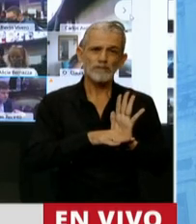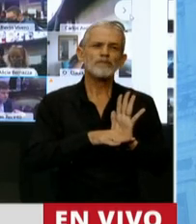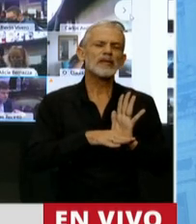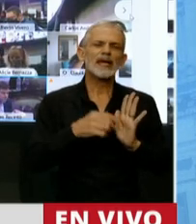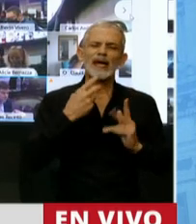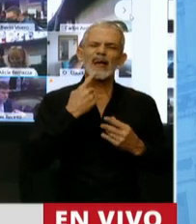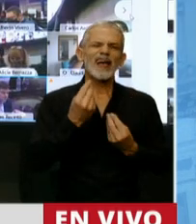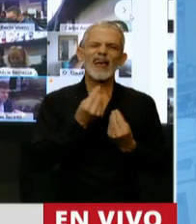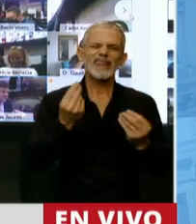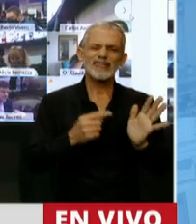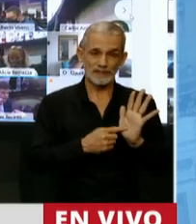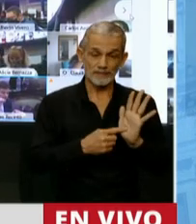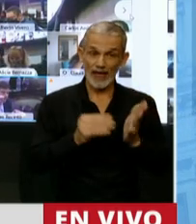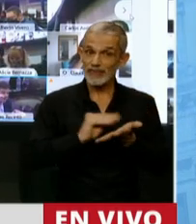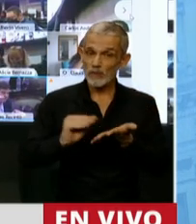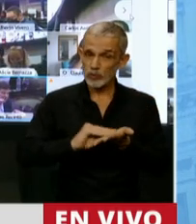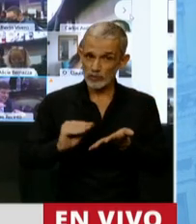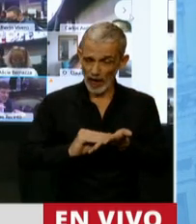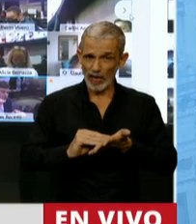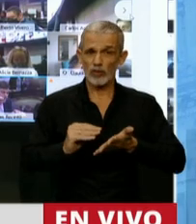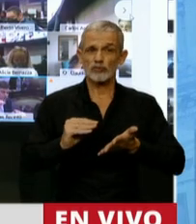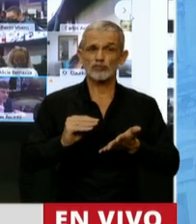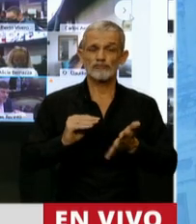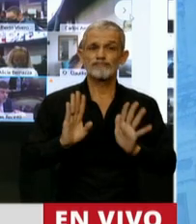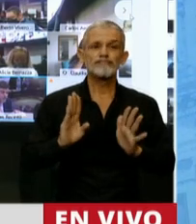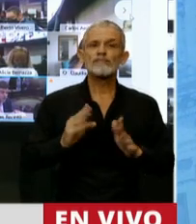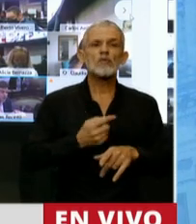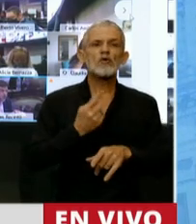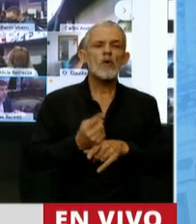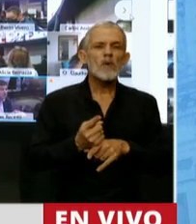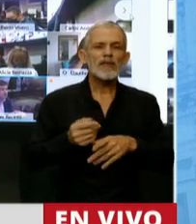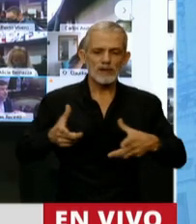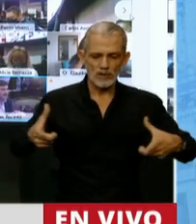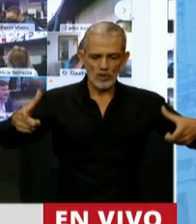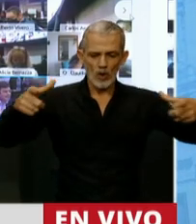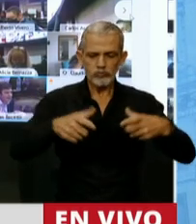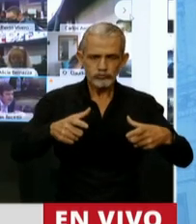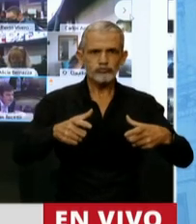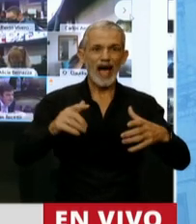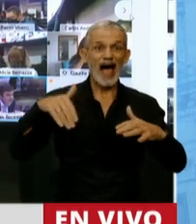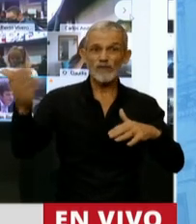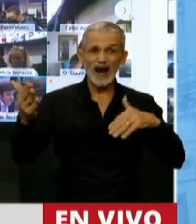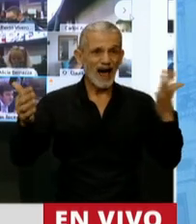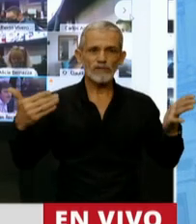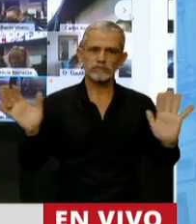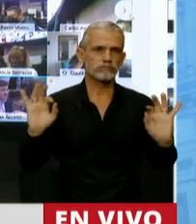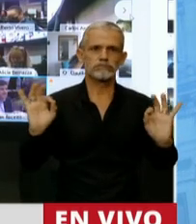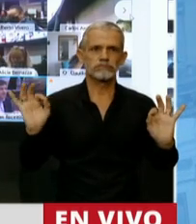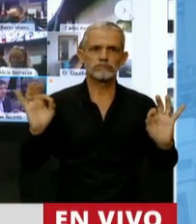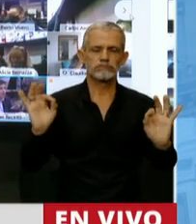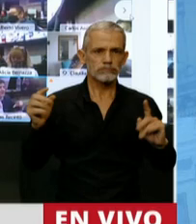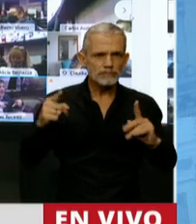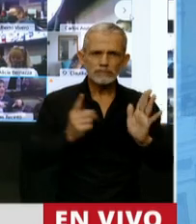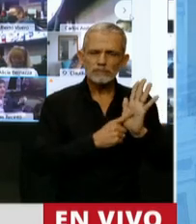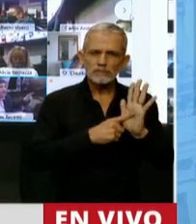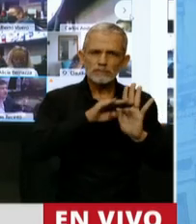sostiene con claridad que los diputados no constituirán cámara fuera del recinto y que cualquier modificación a ese